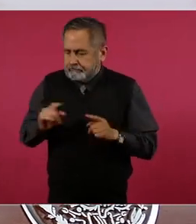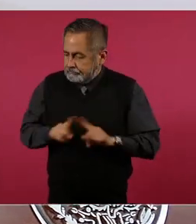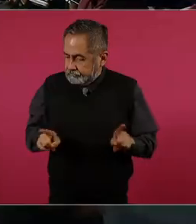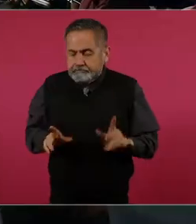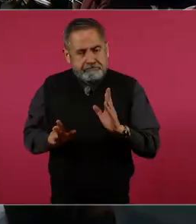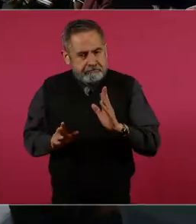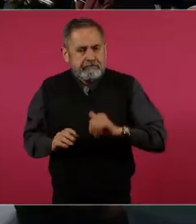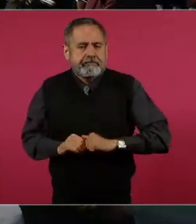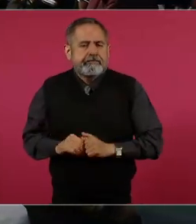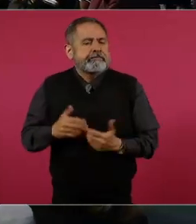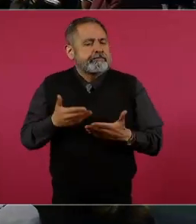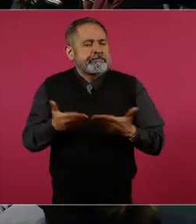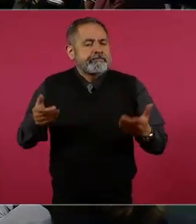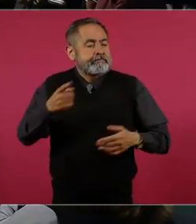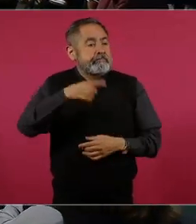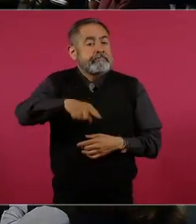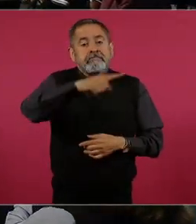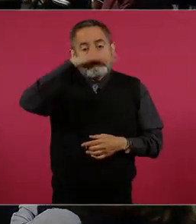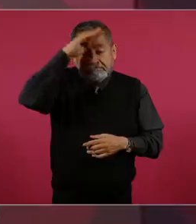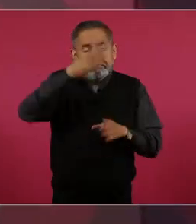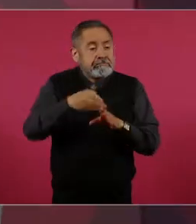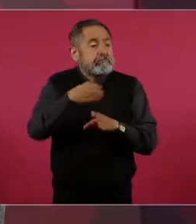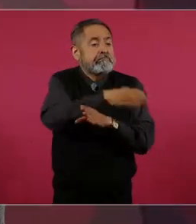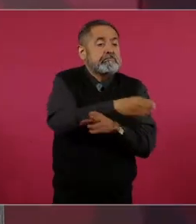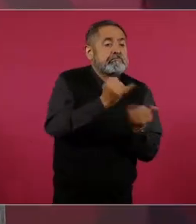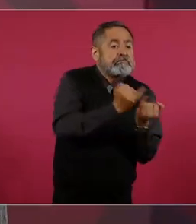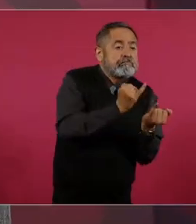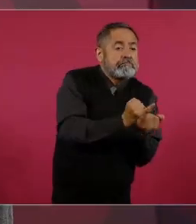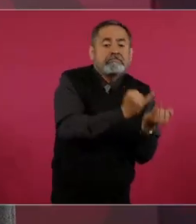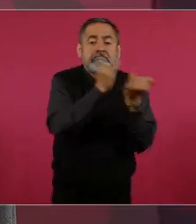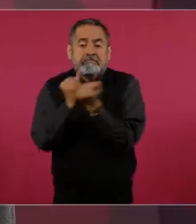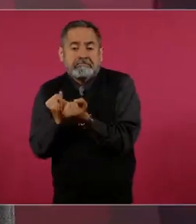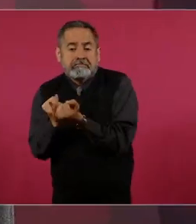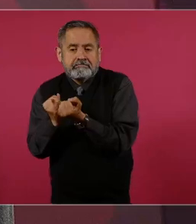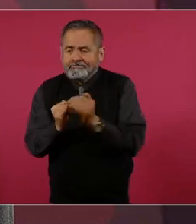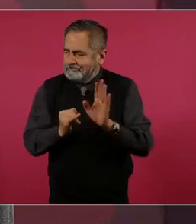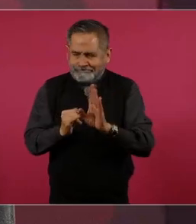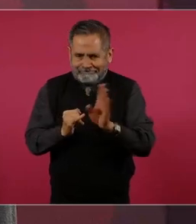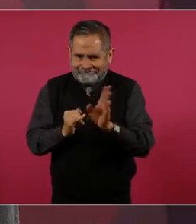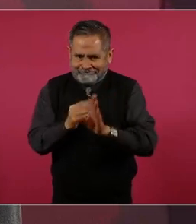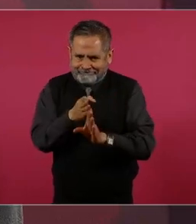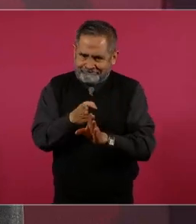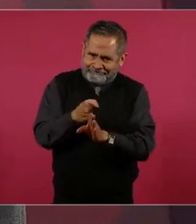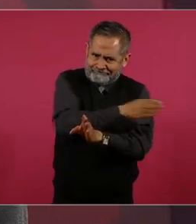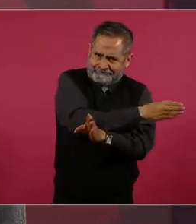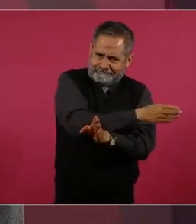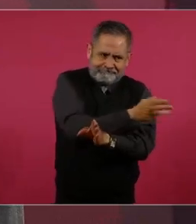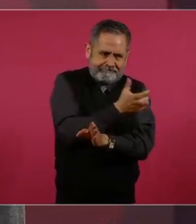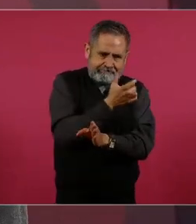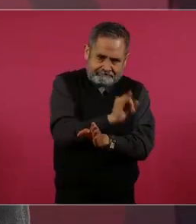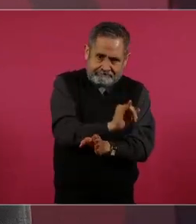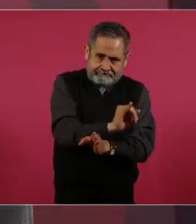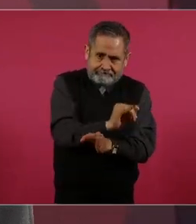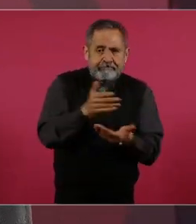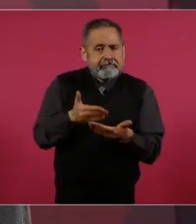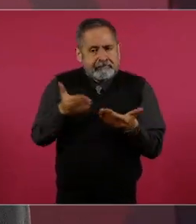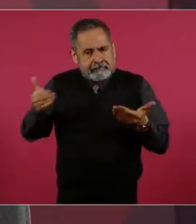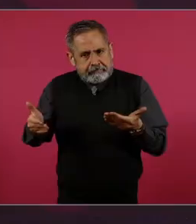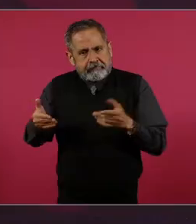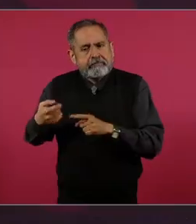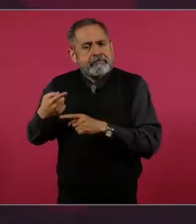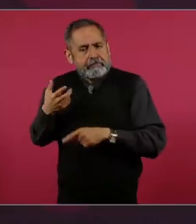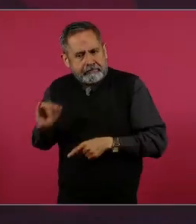Entonces, piensan que va a ser igual que antes y no,